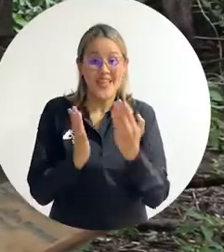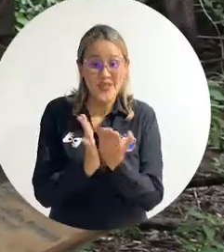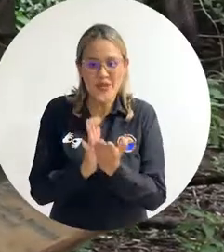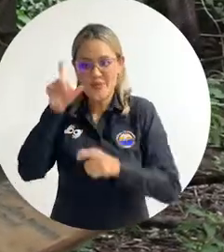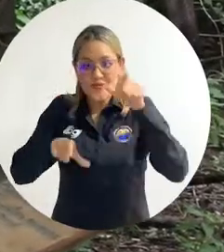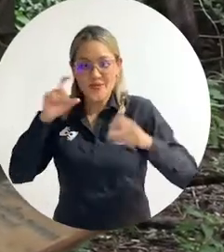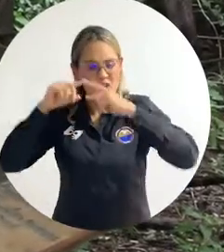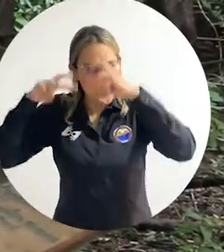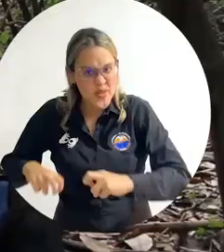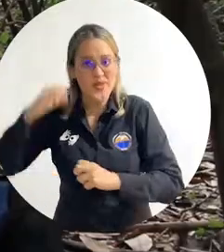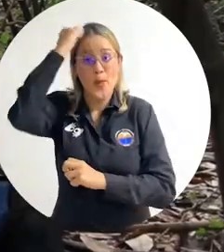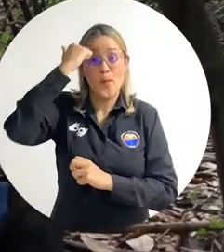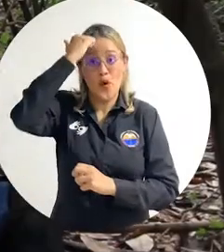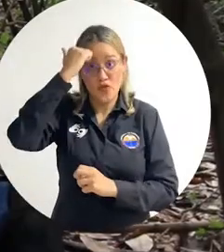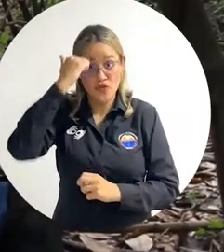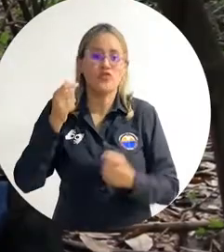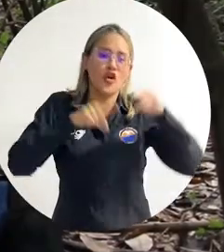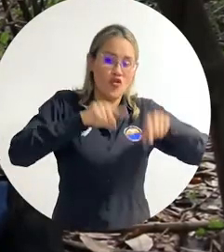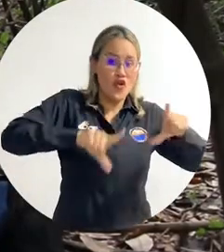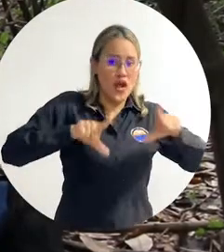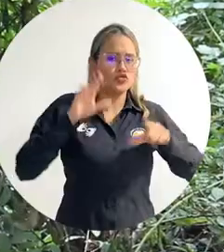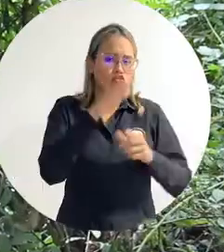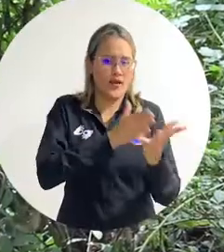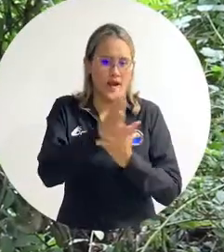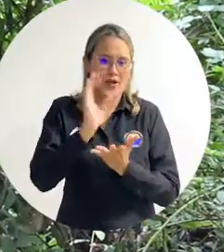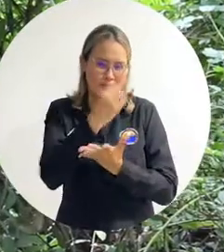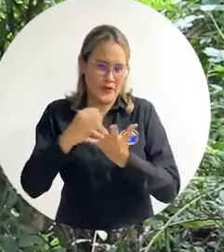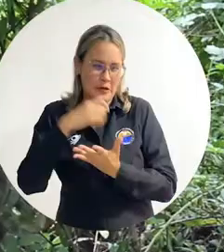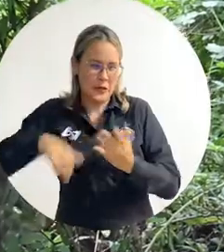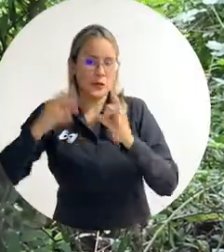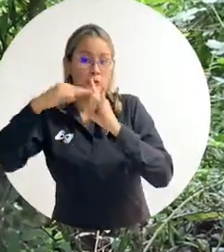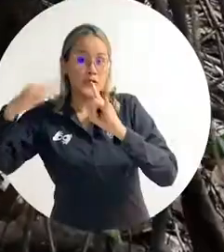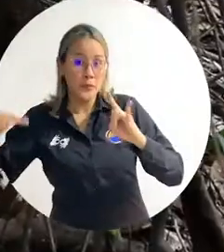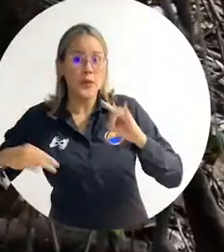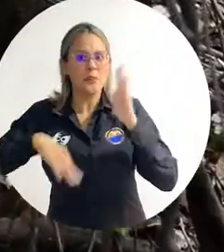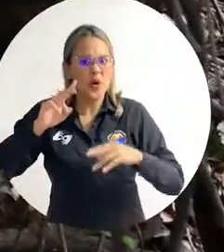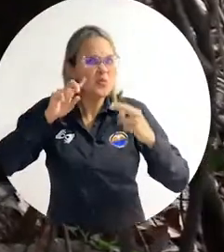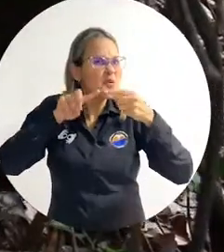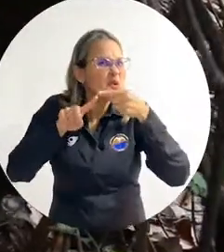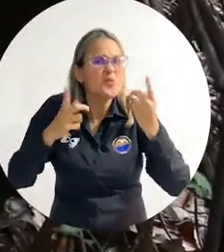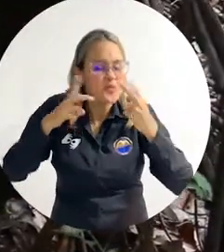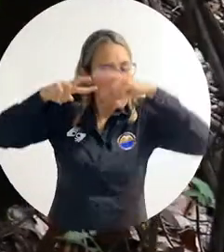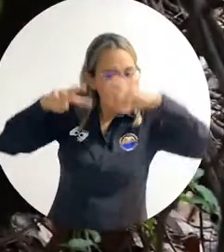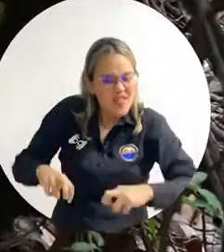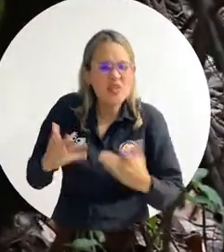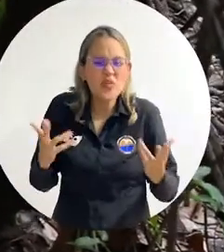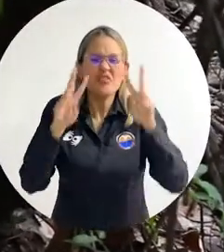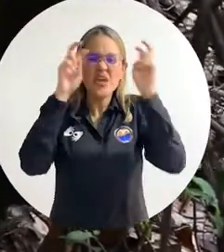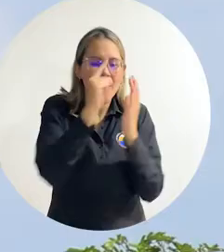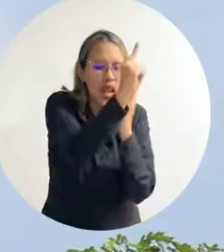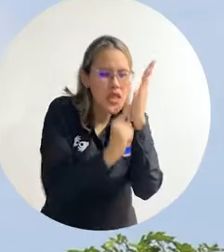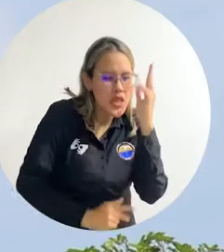Estudiantes, semilleristas, docentes y graduados del Programa de Biología de la Universidad de Magdalena adelantan investigaciones para